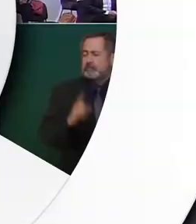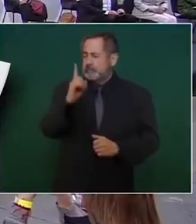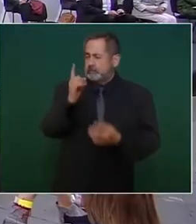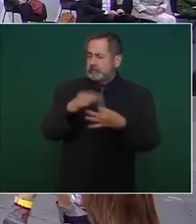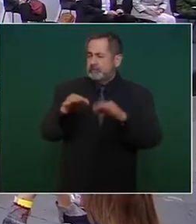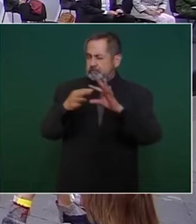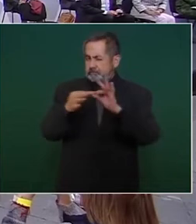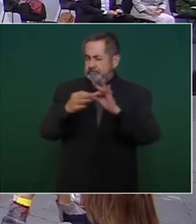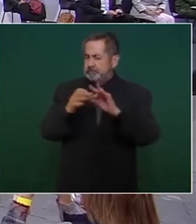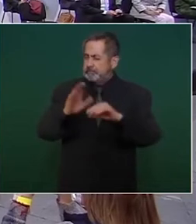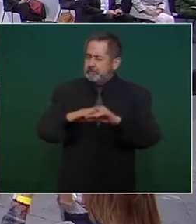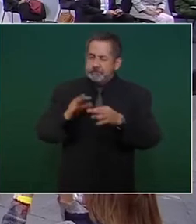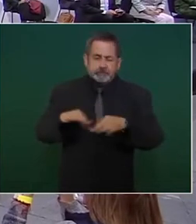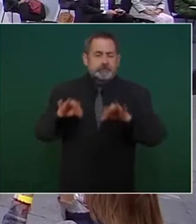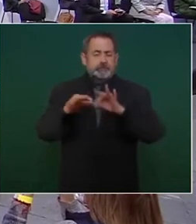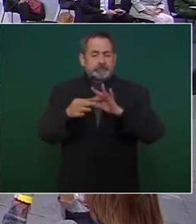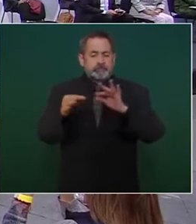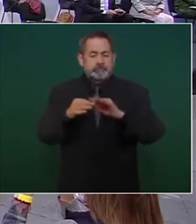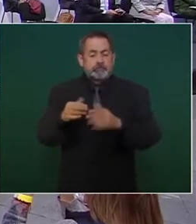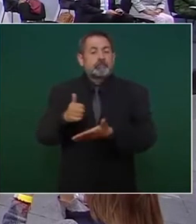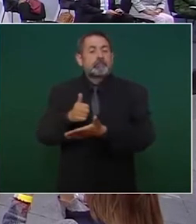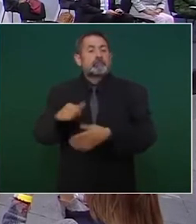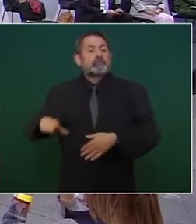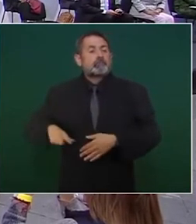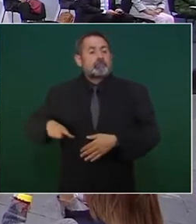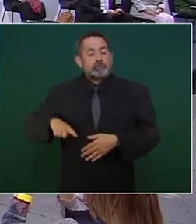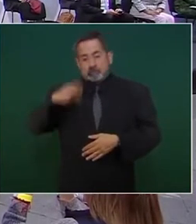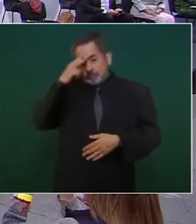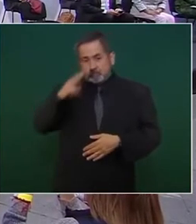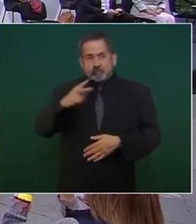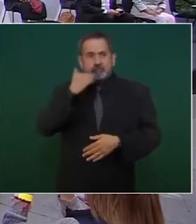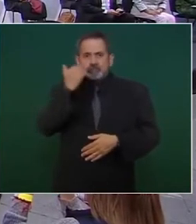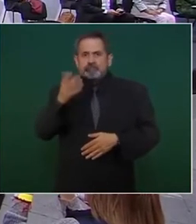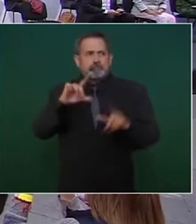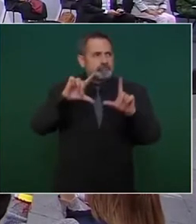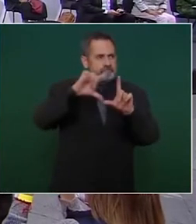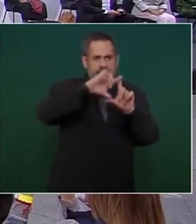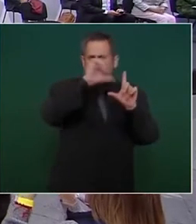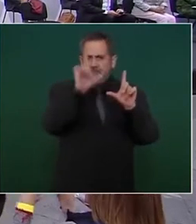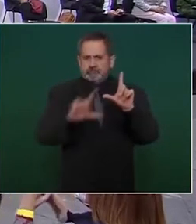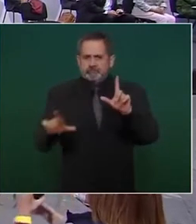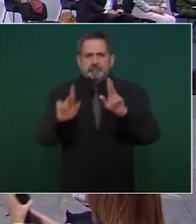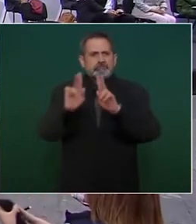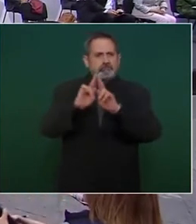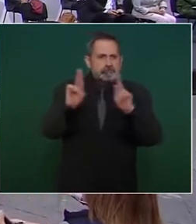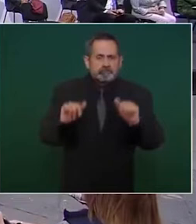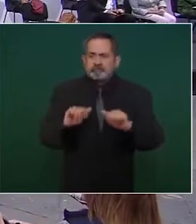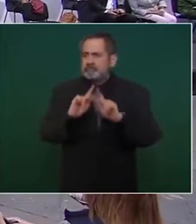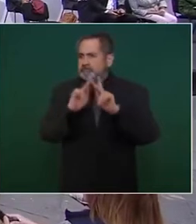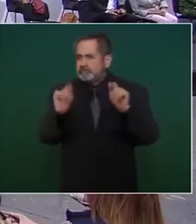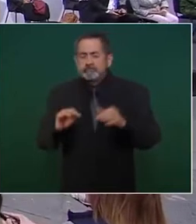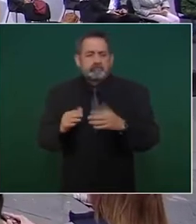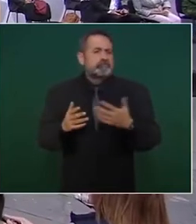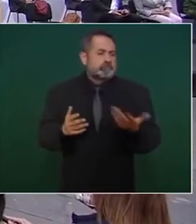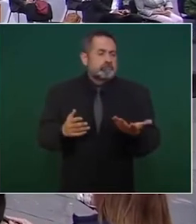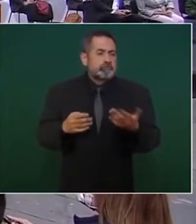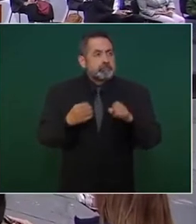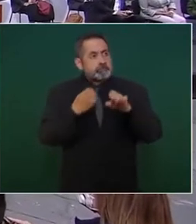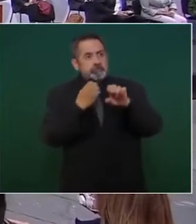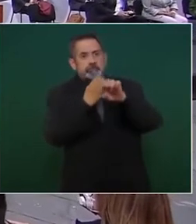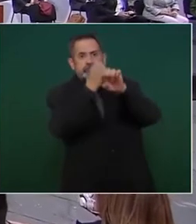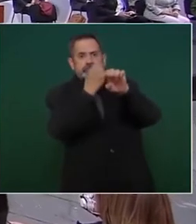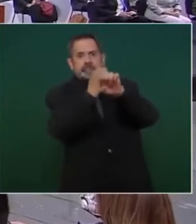el gobierno de México hace un gran esfuerzo por la seguridad y la construcción de la paz en todo el país pero las entidades de la república